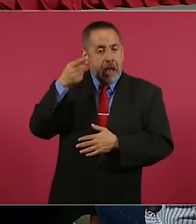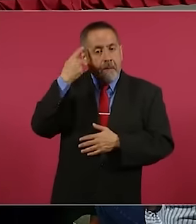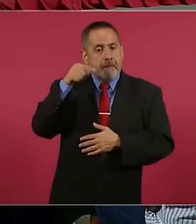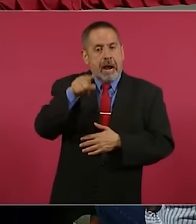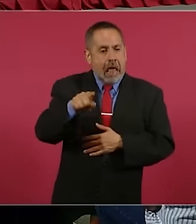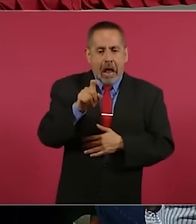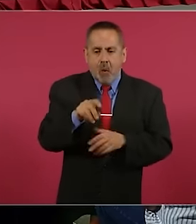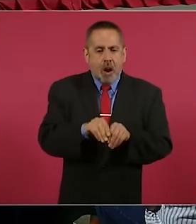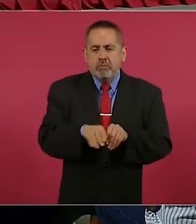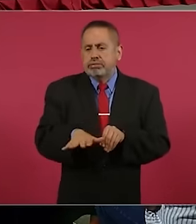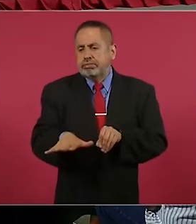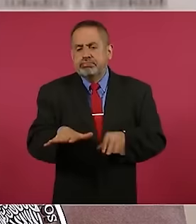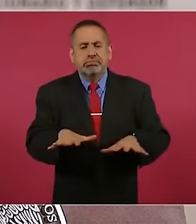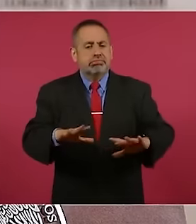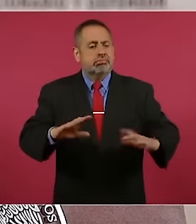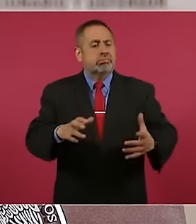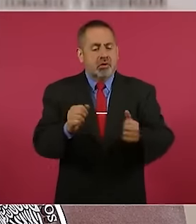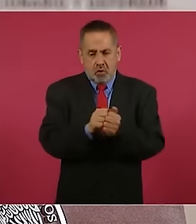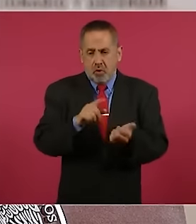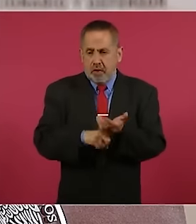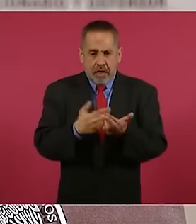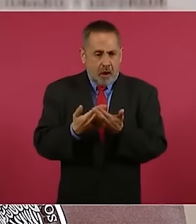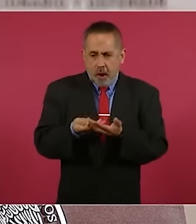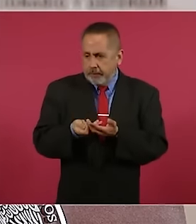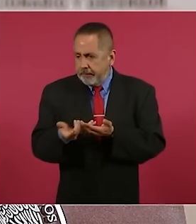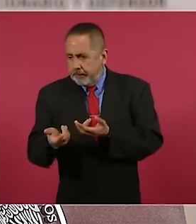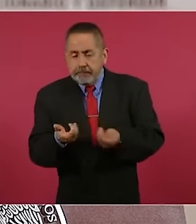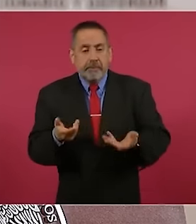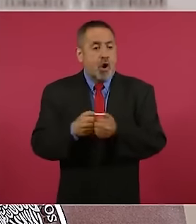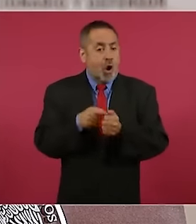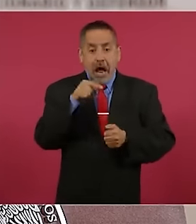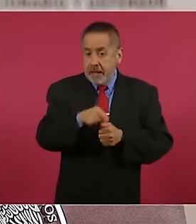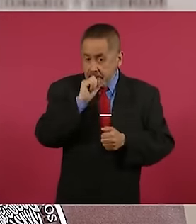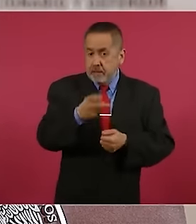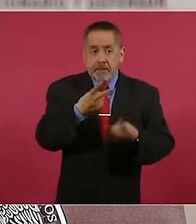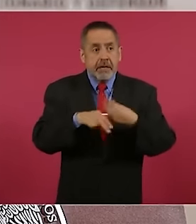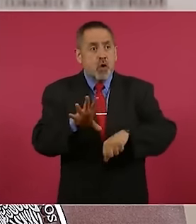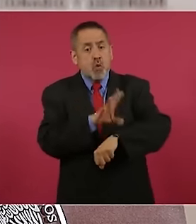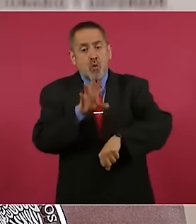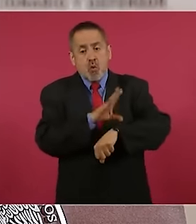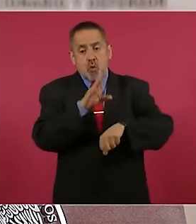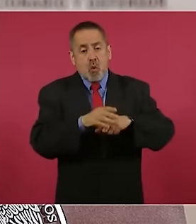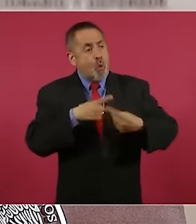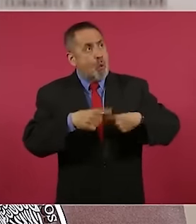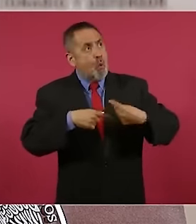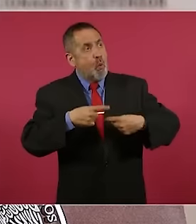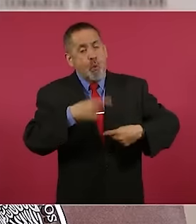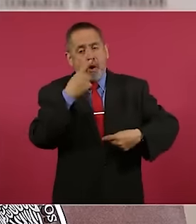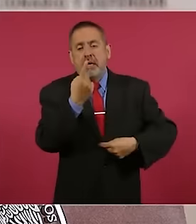al riego, control de inundaciones, generación de energía eléctrica con una generación media anual de